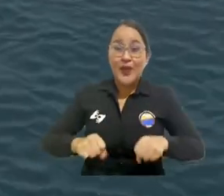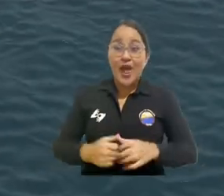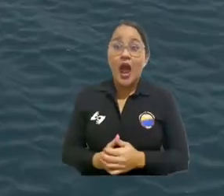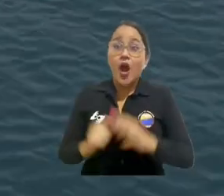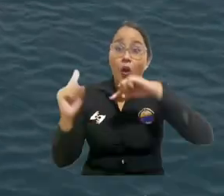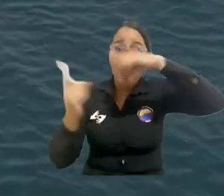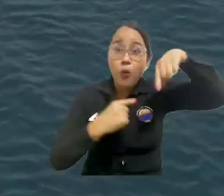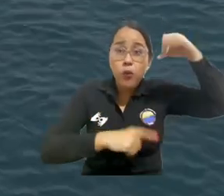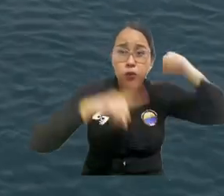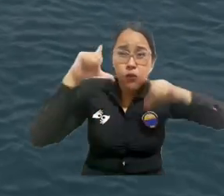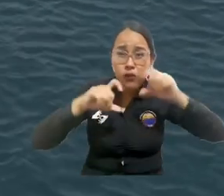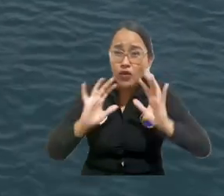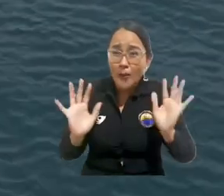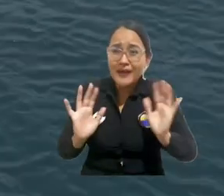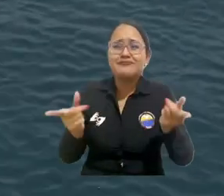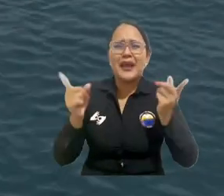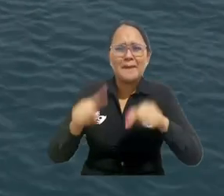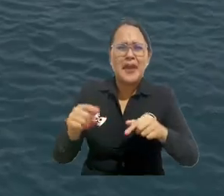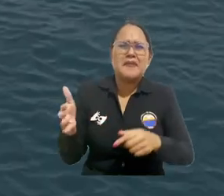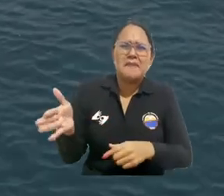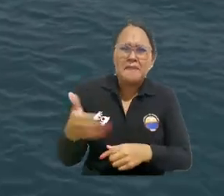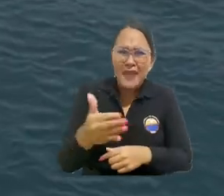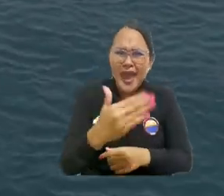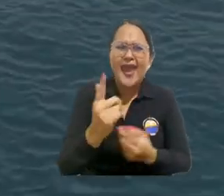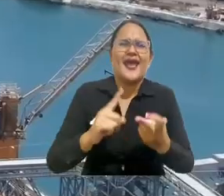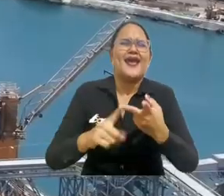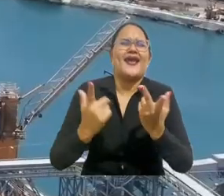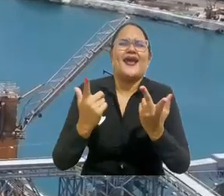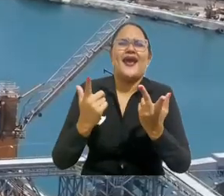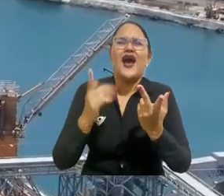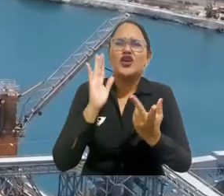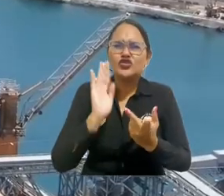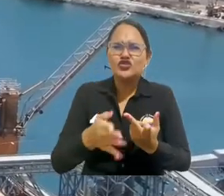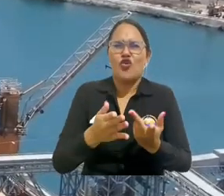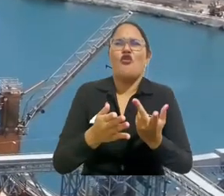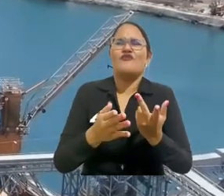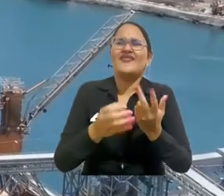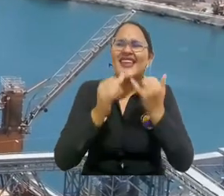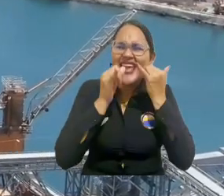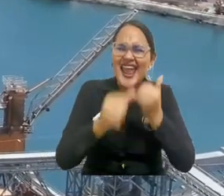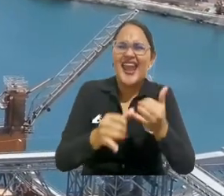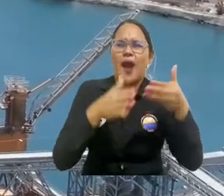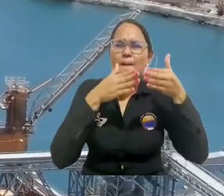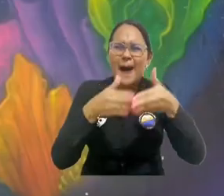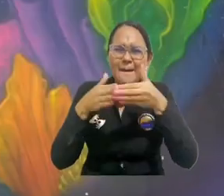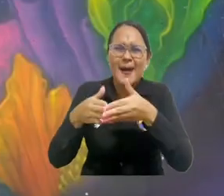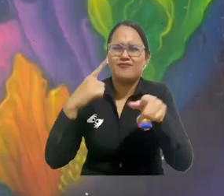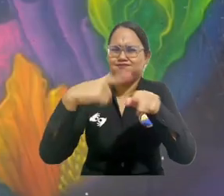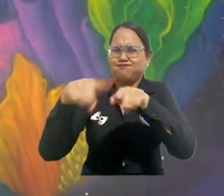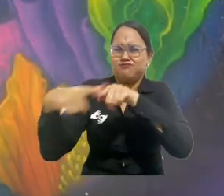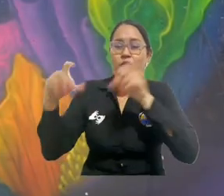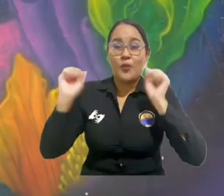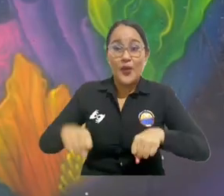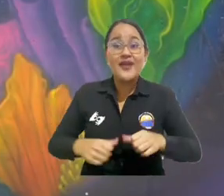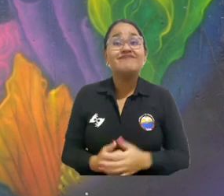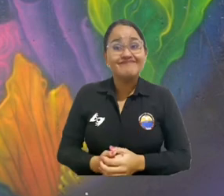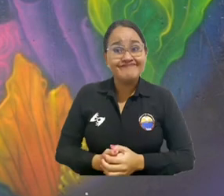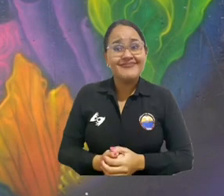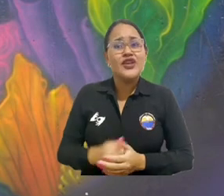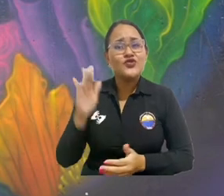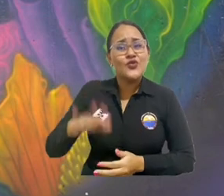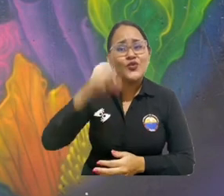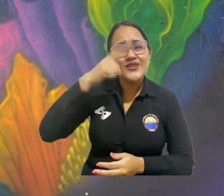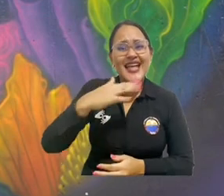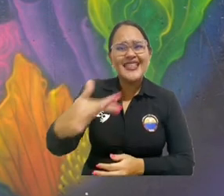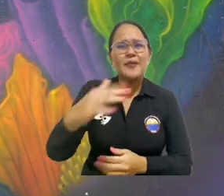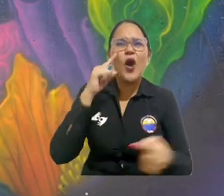y no solamente el turismo, la pesca, la acupuntura, el tema de ingeniería naval. Y que Santa Marta se vuelva una ciudad